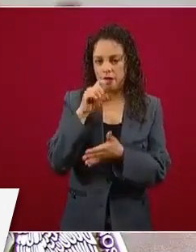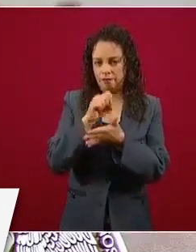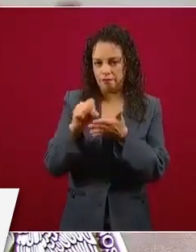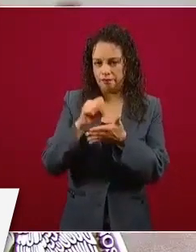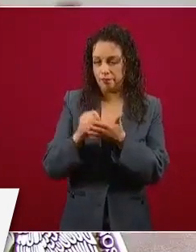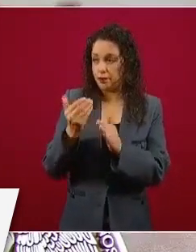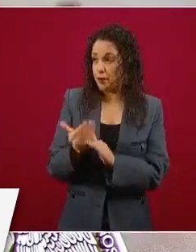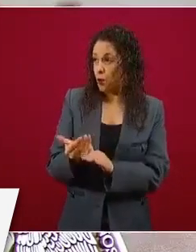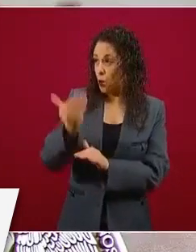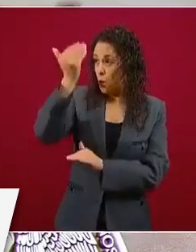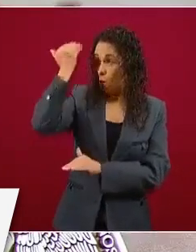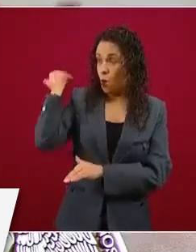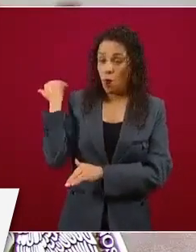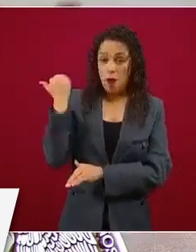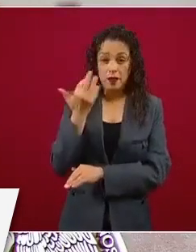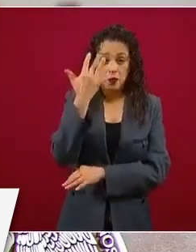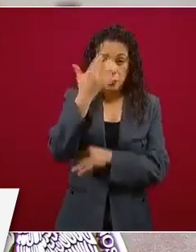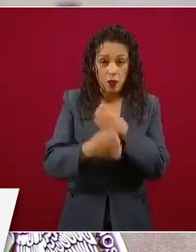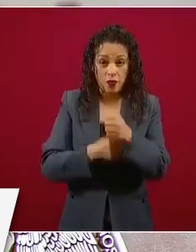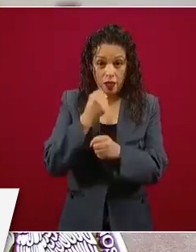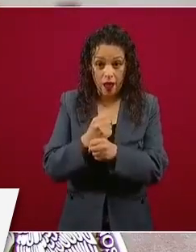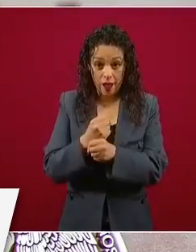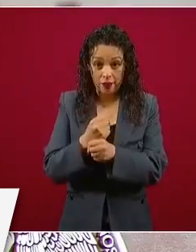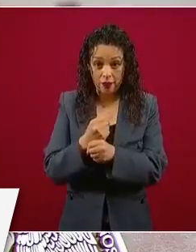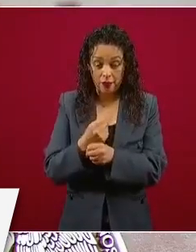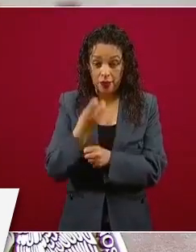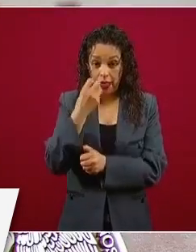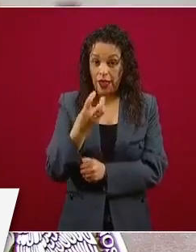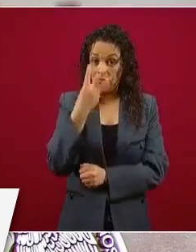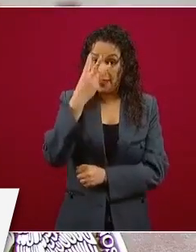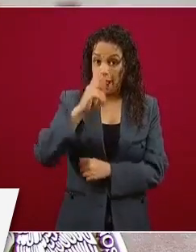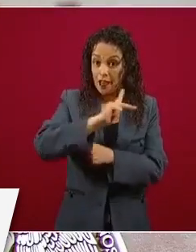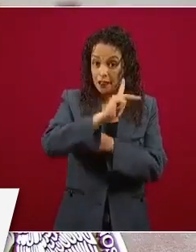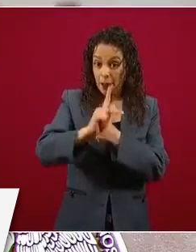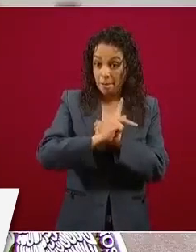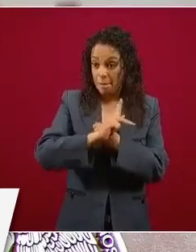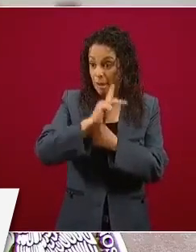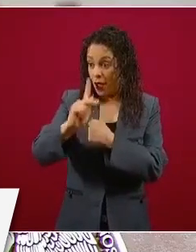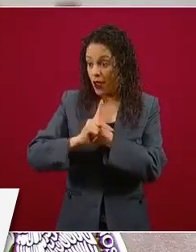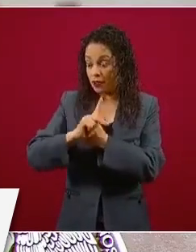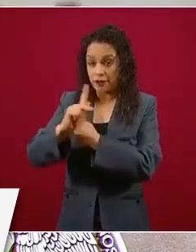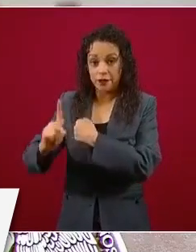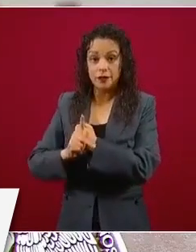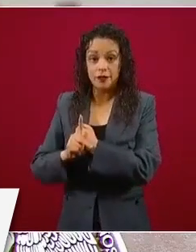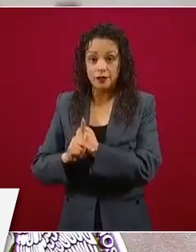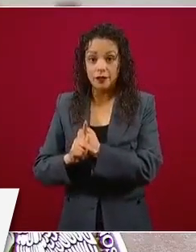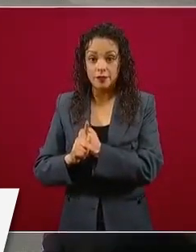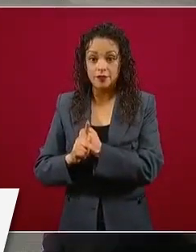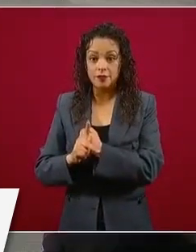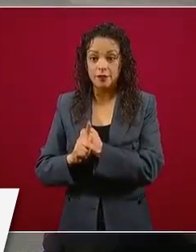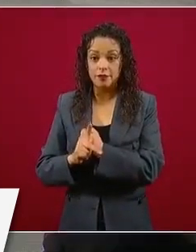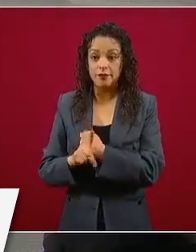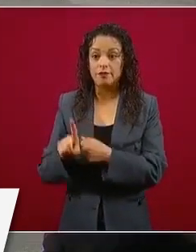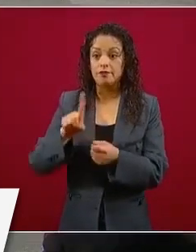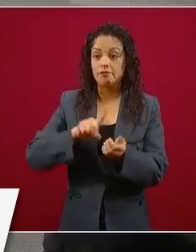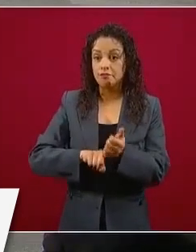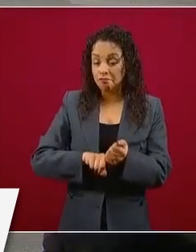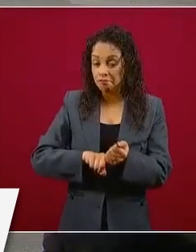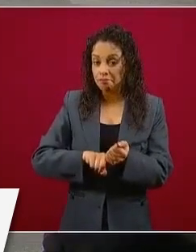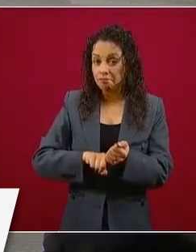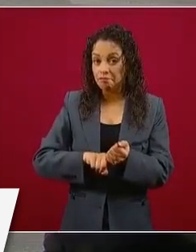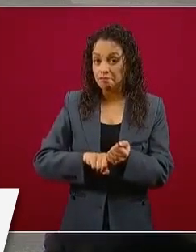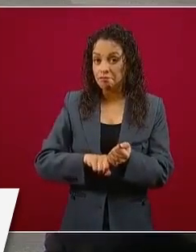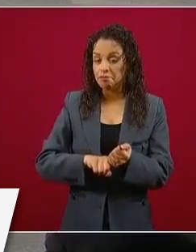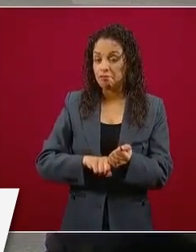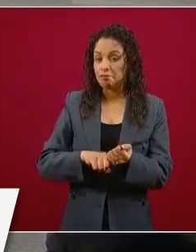países de América del Norte representaban un poco más del 40